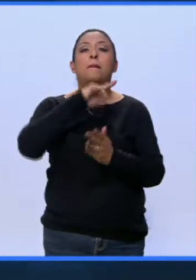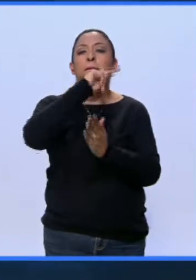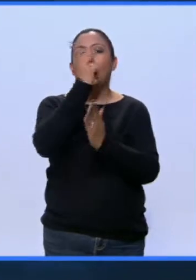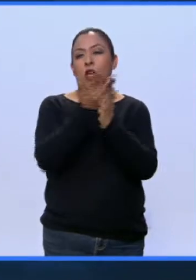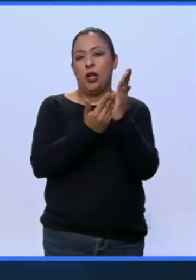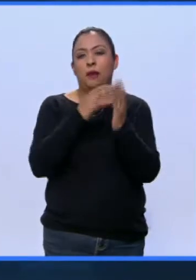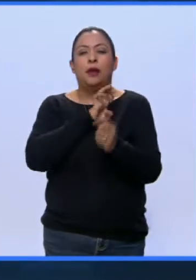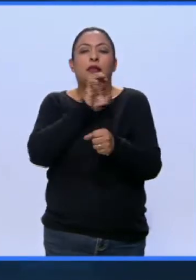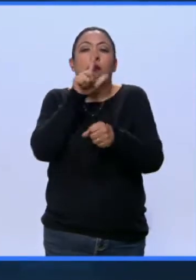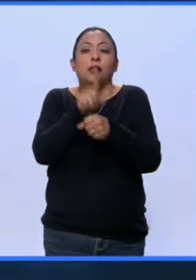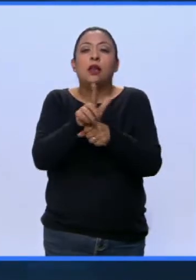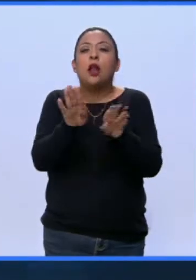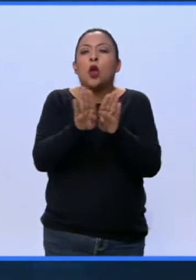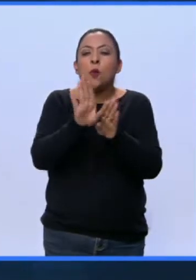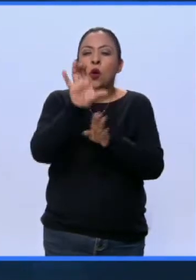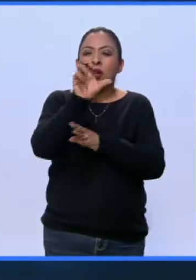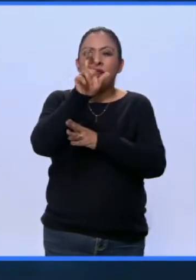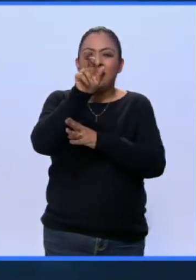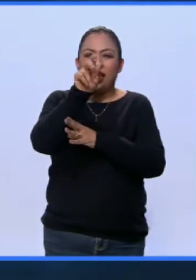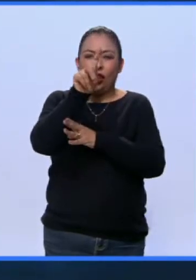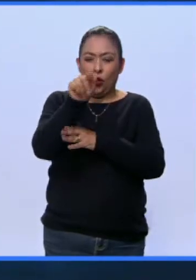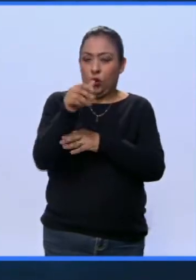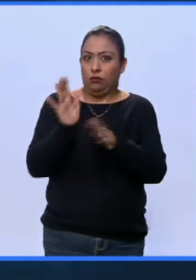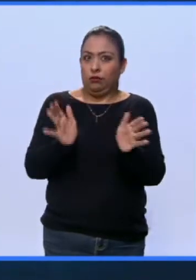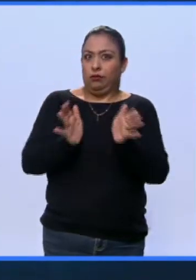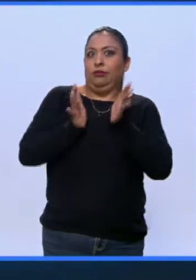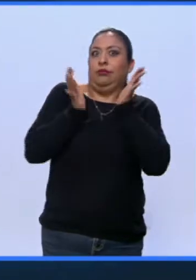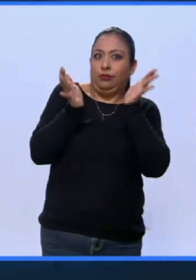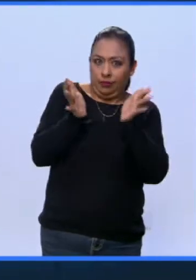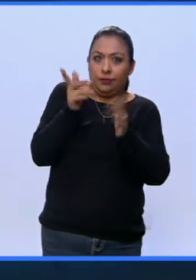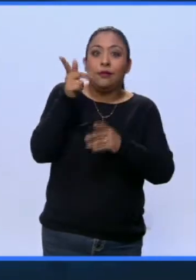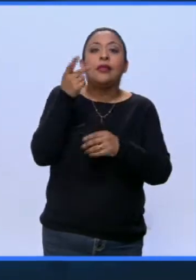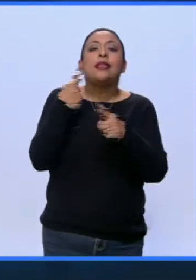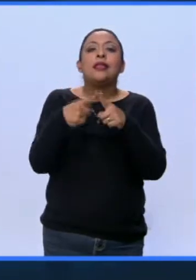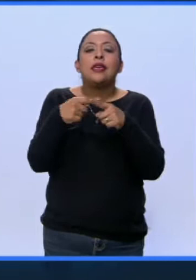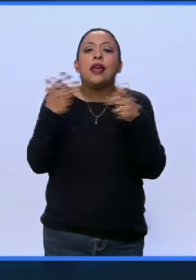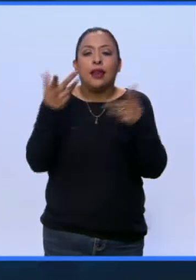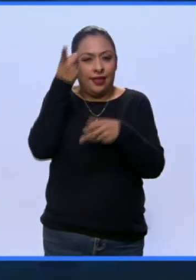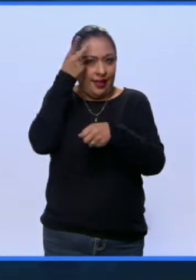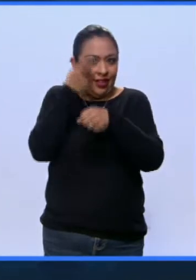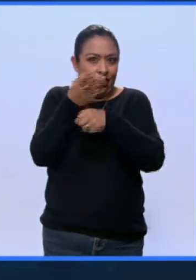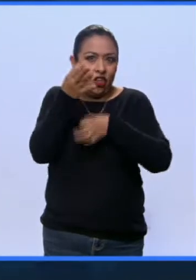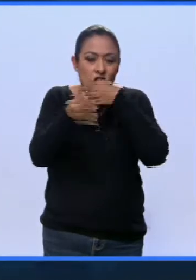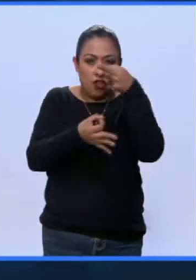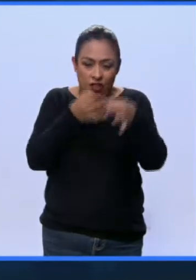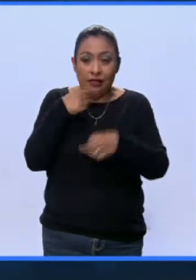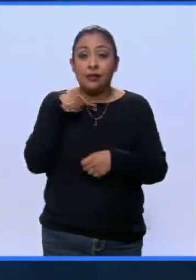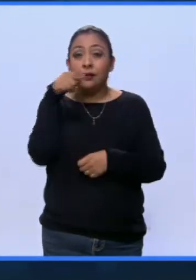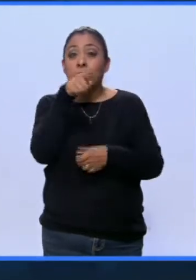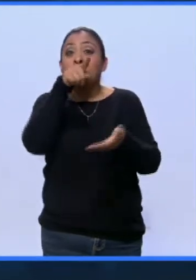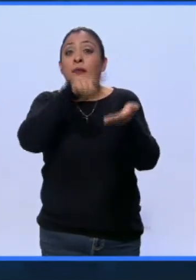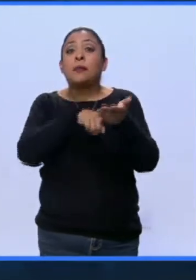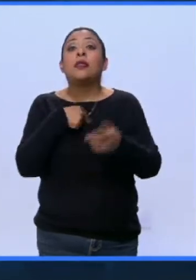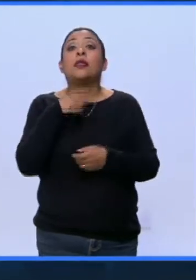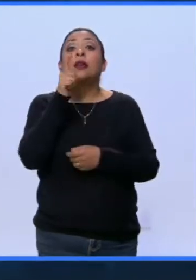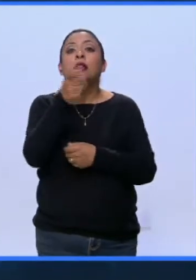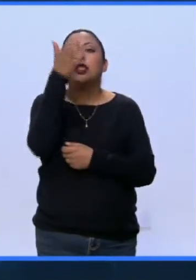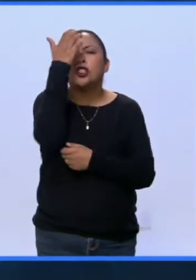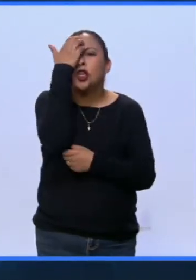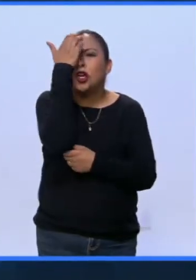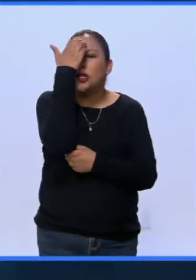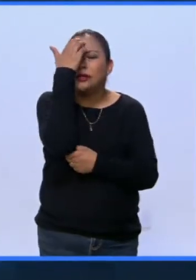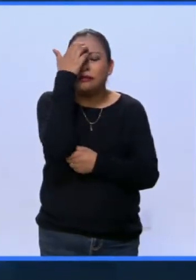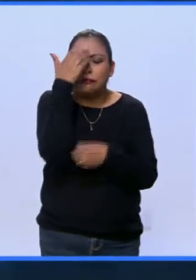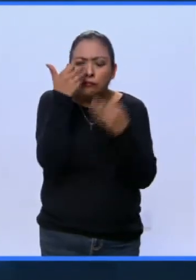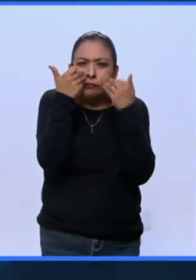especial Asombrosas Criaturas, Theo Jansen, que realizó la dirección de noticias de esta televisora. Y en este trabajo vamos a conocer muy de